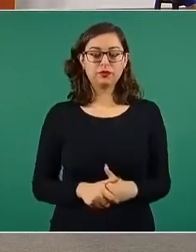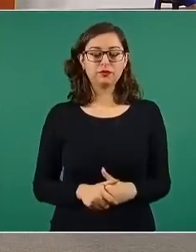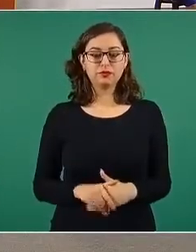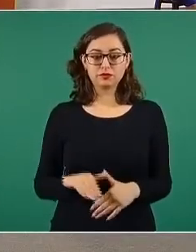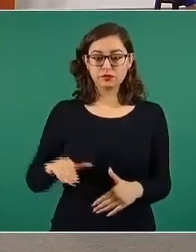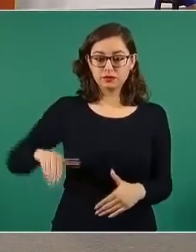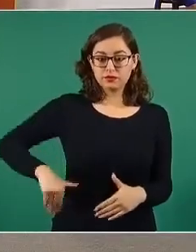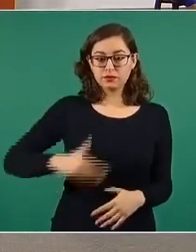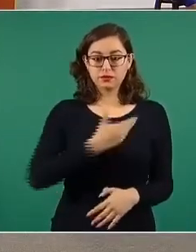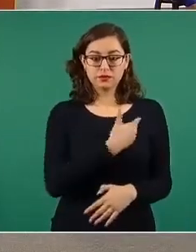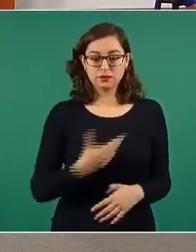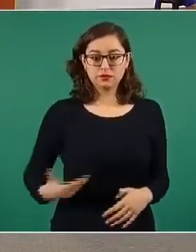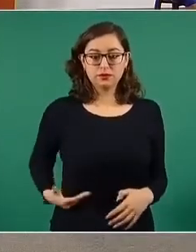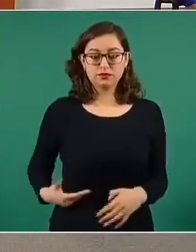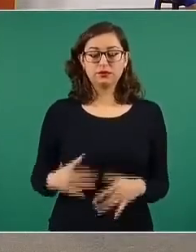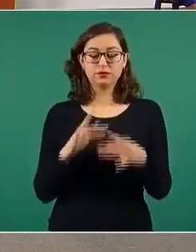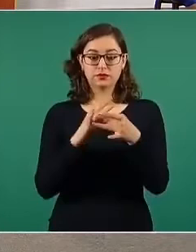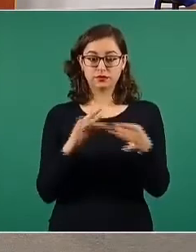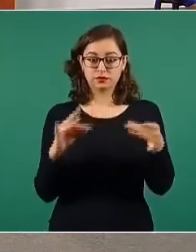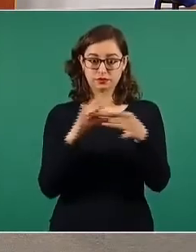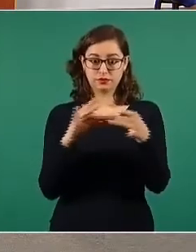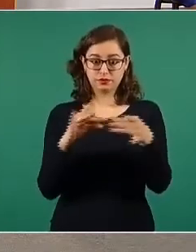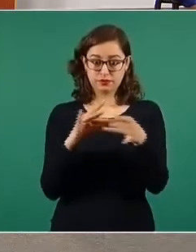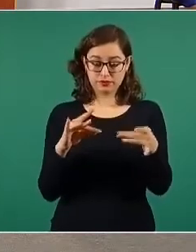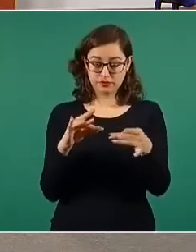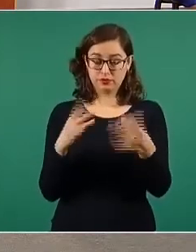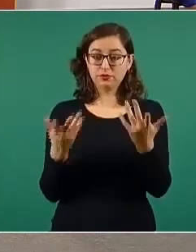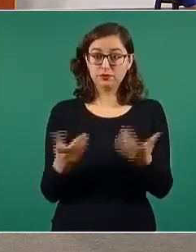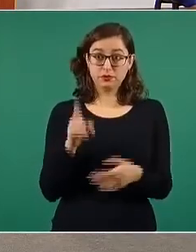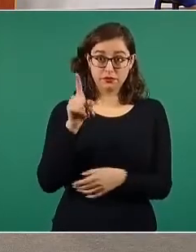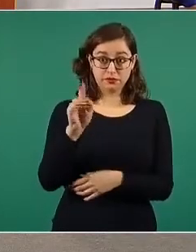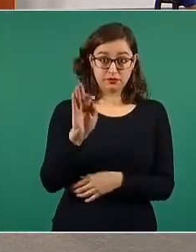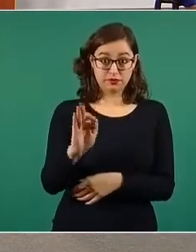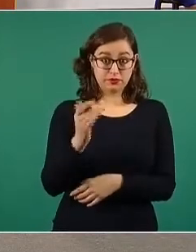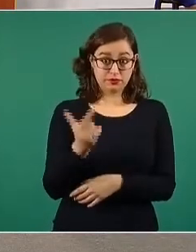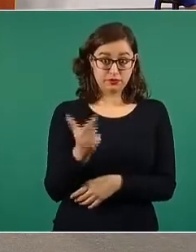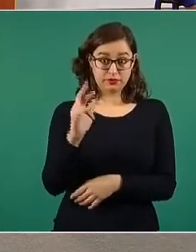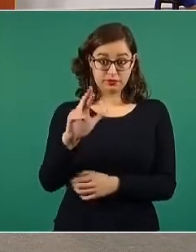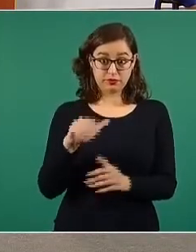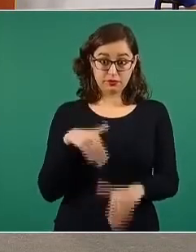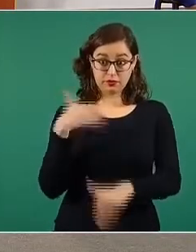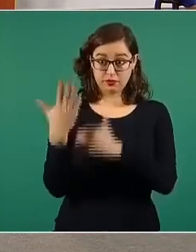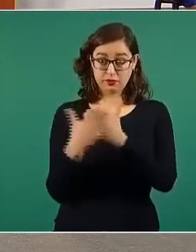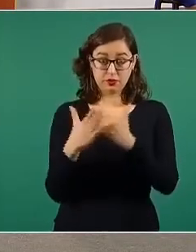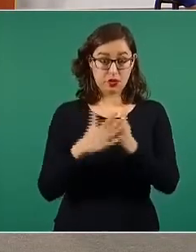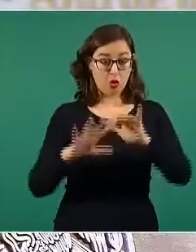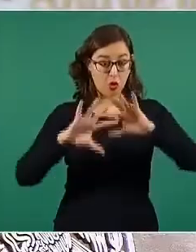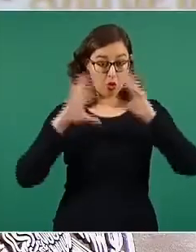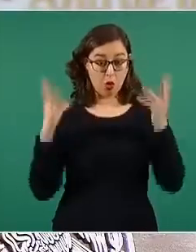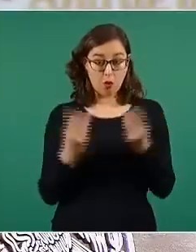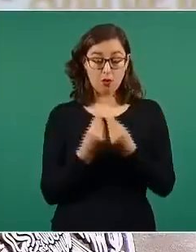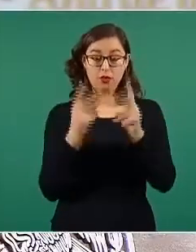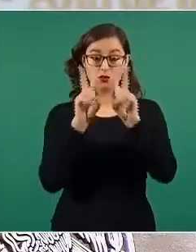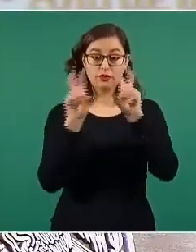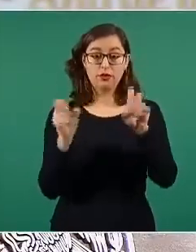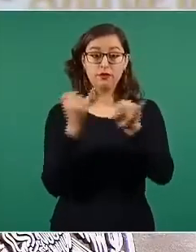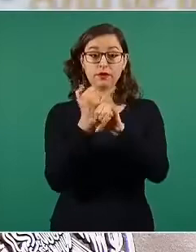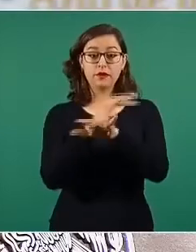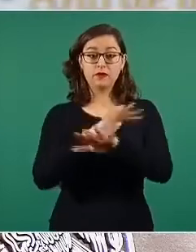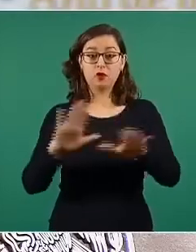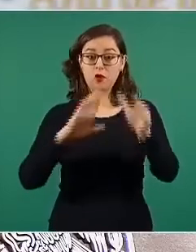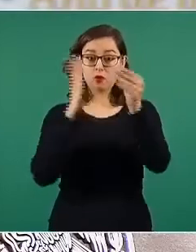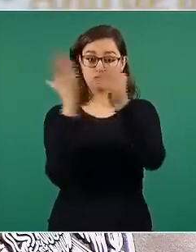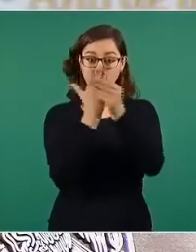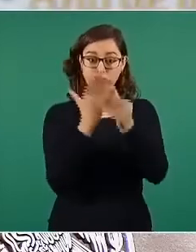la República, se entregará a la Fiscalía General de la República la información relacionada con las